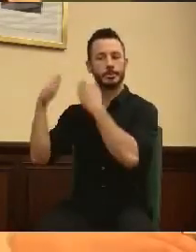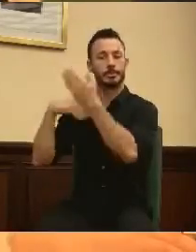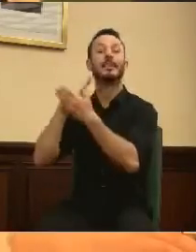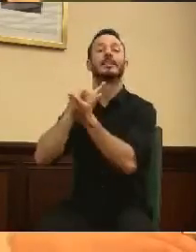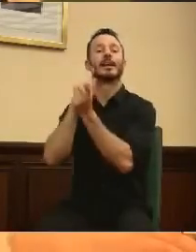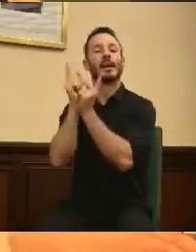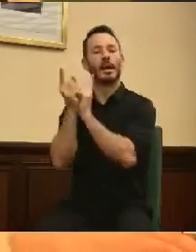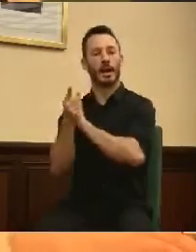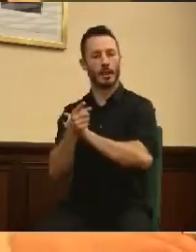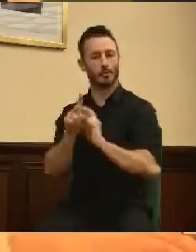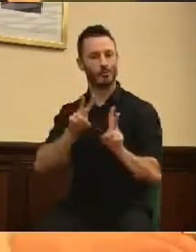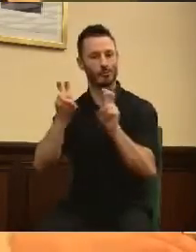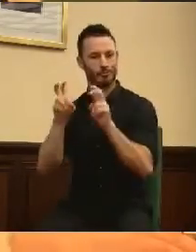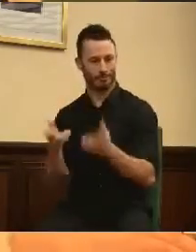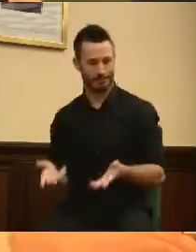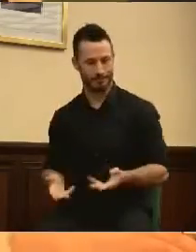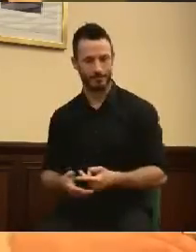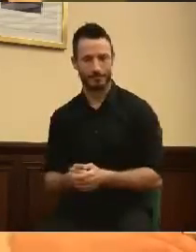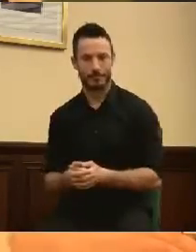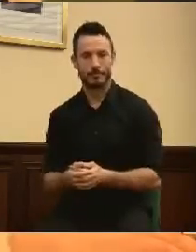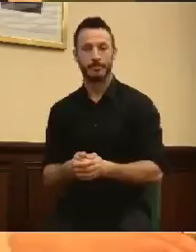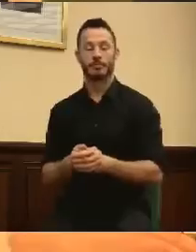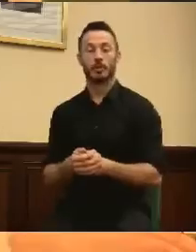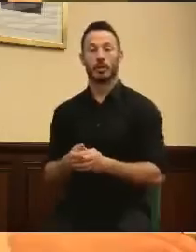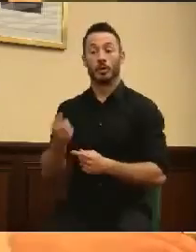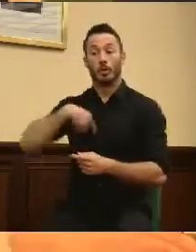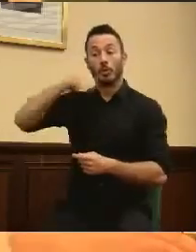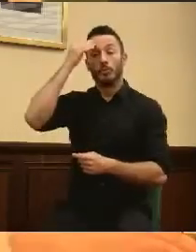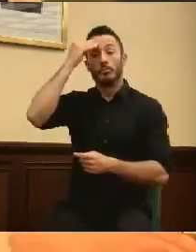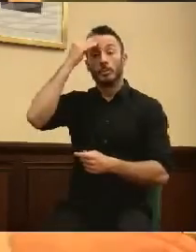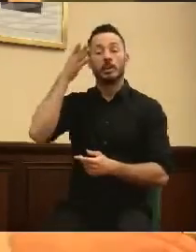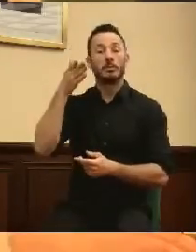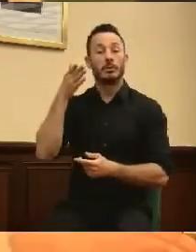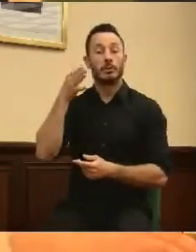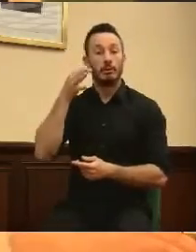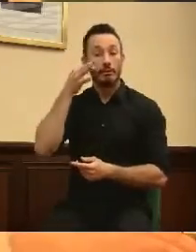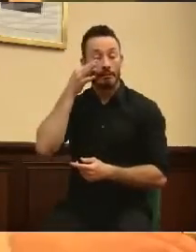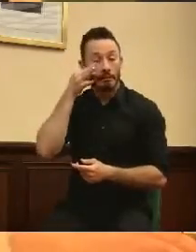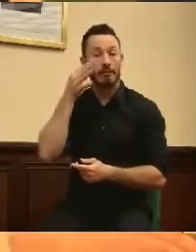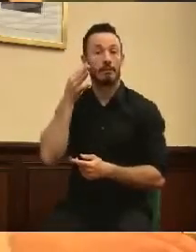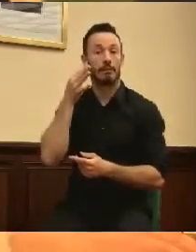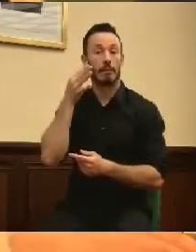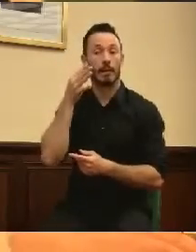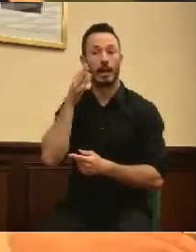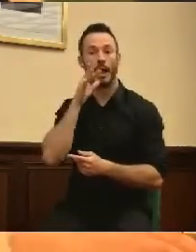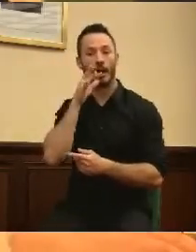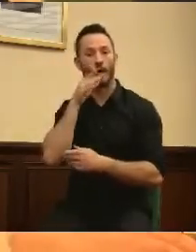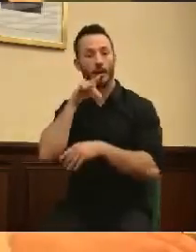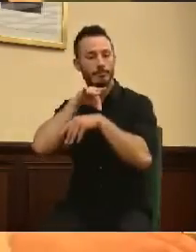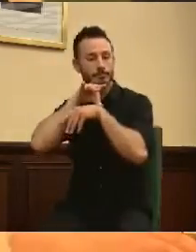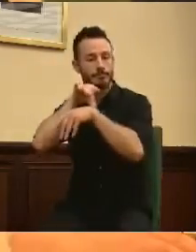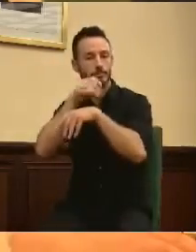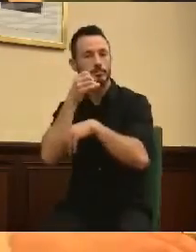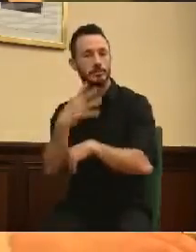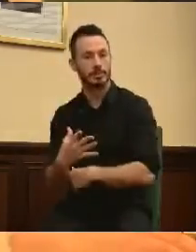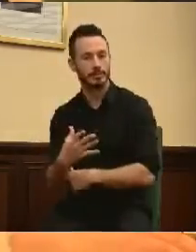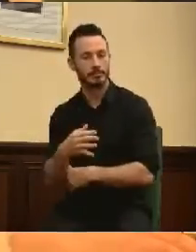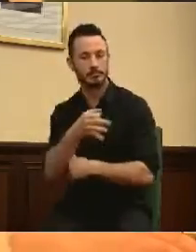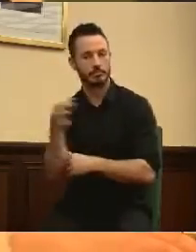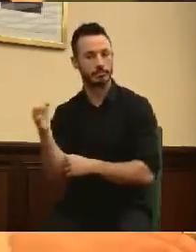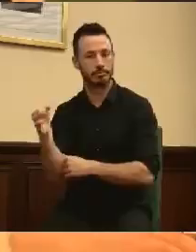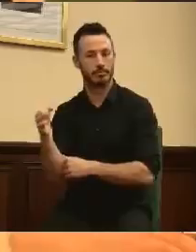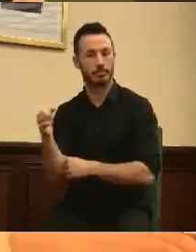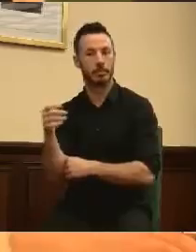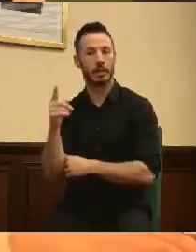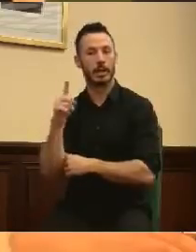veníamos viendo. Y a nuestro juicio indican que se está caminando en la dirección correcta. Demuestran también